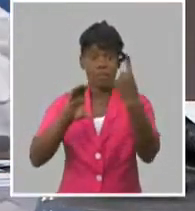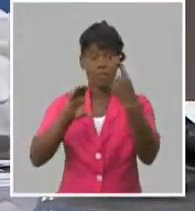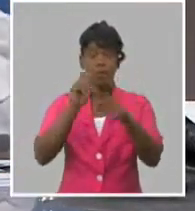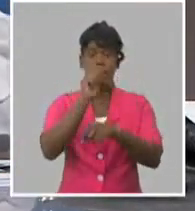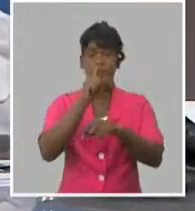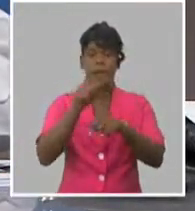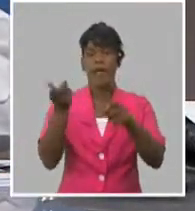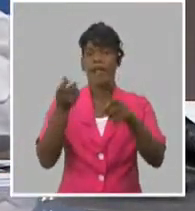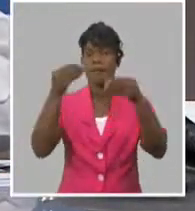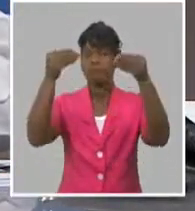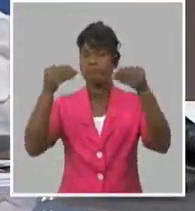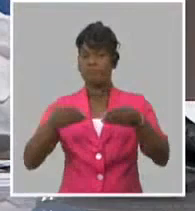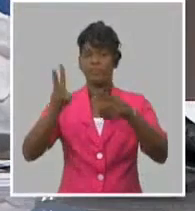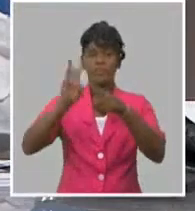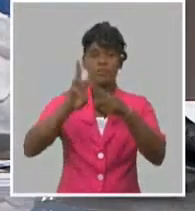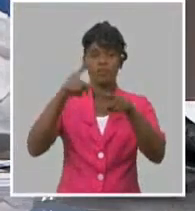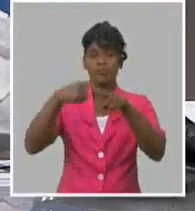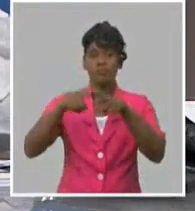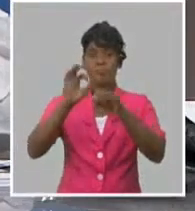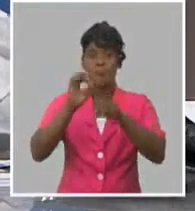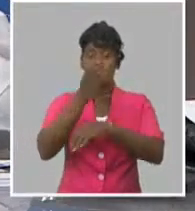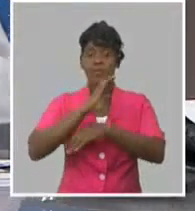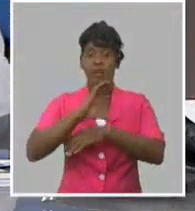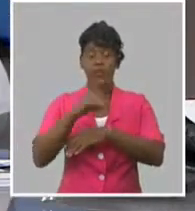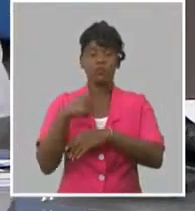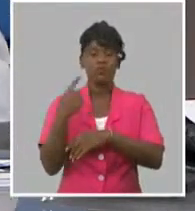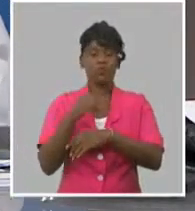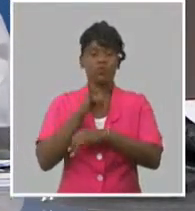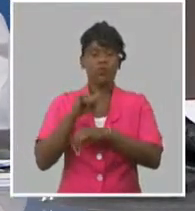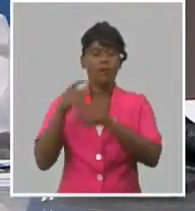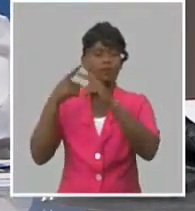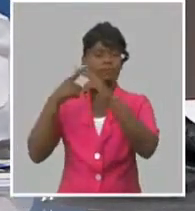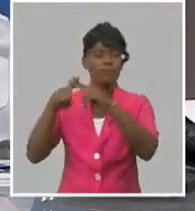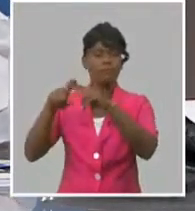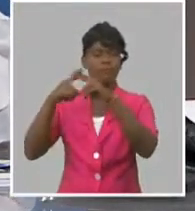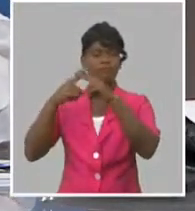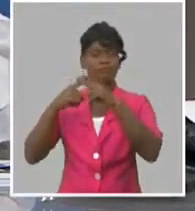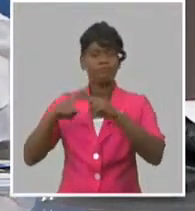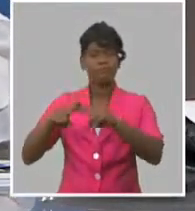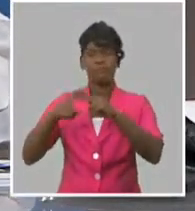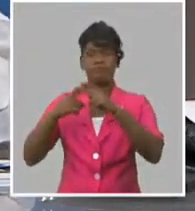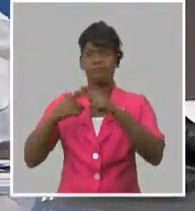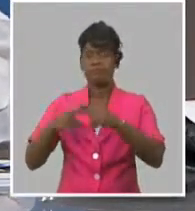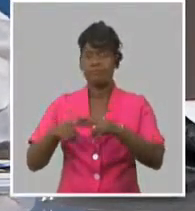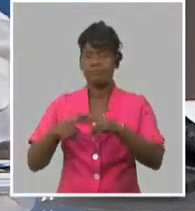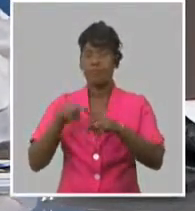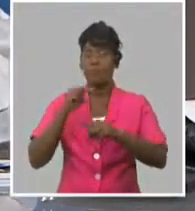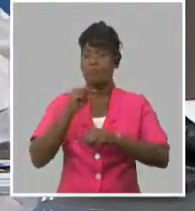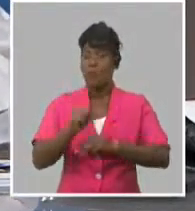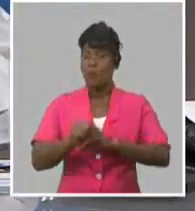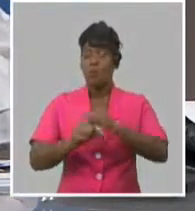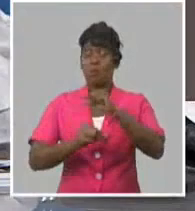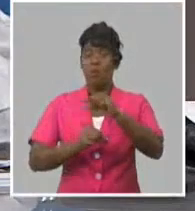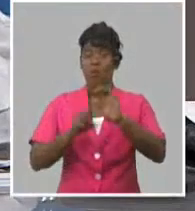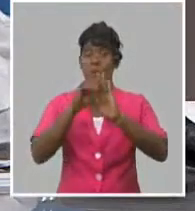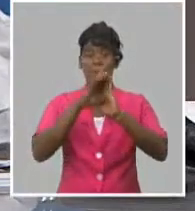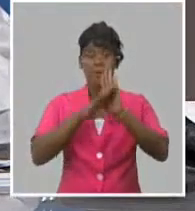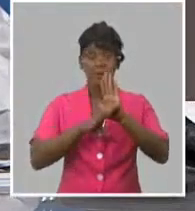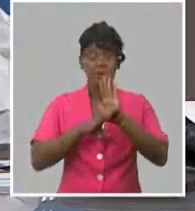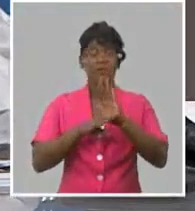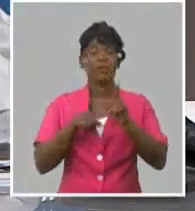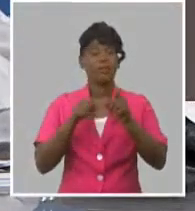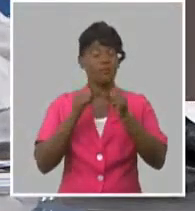durante mucho tiempo una reforma general de salario, entonces se han venido tomando un grupo de medidas por sectores